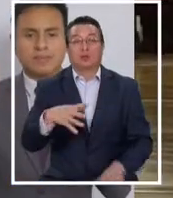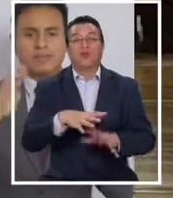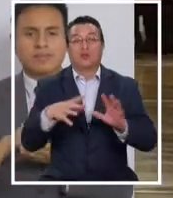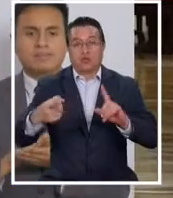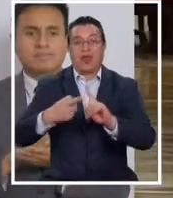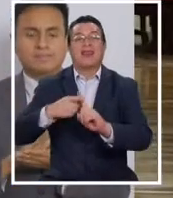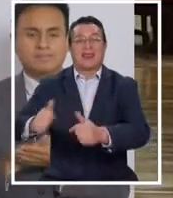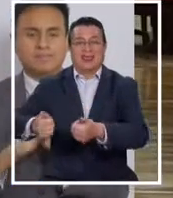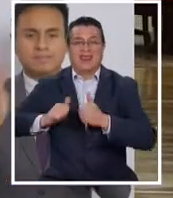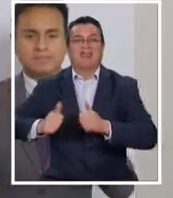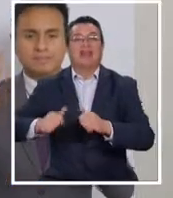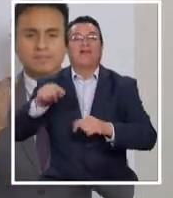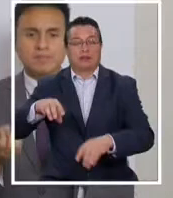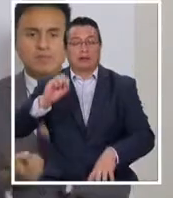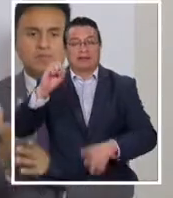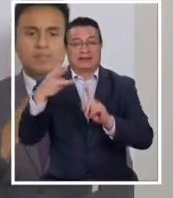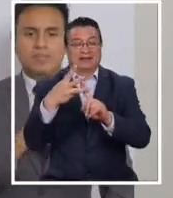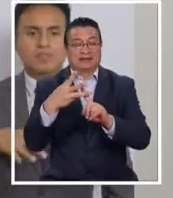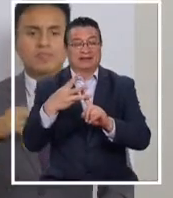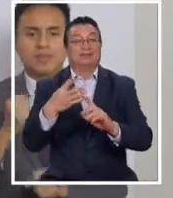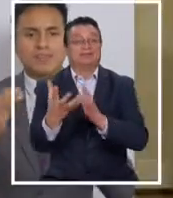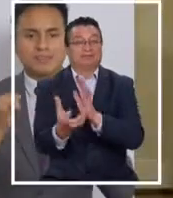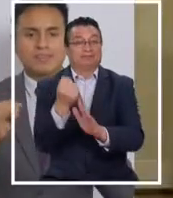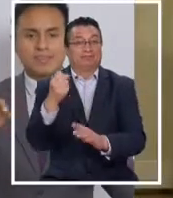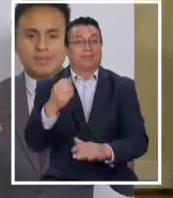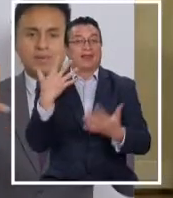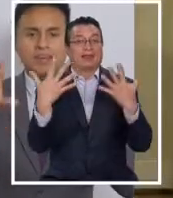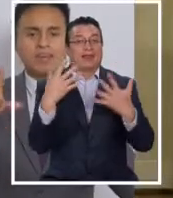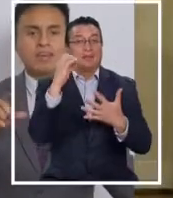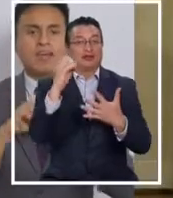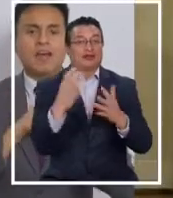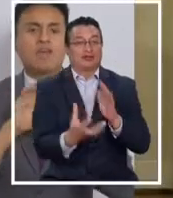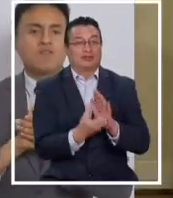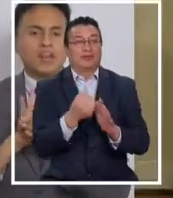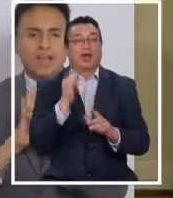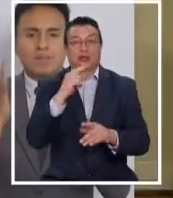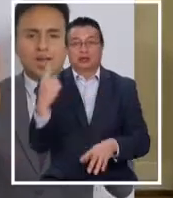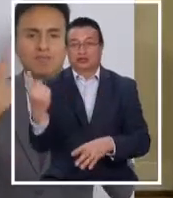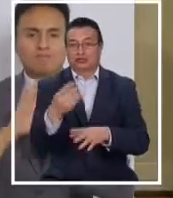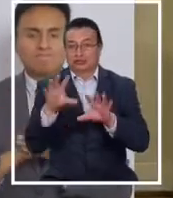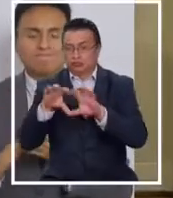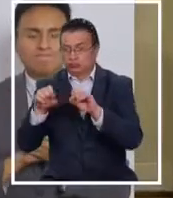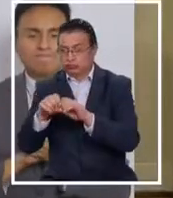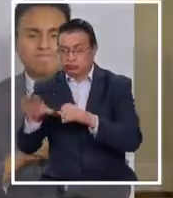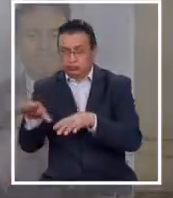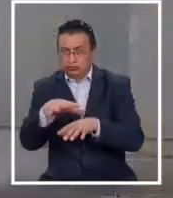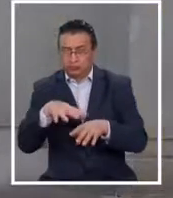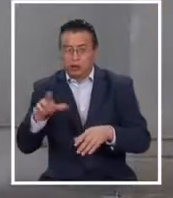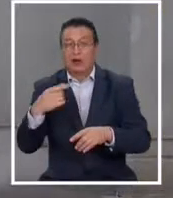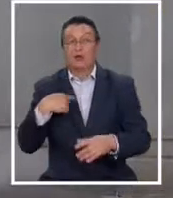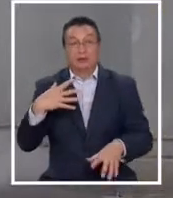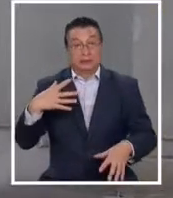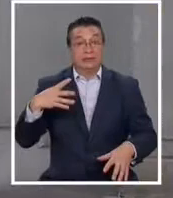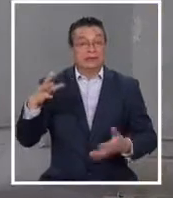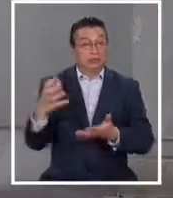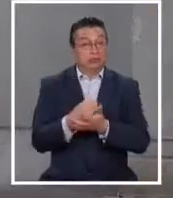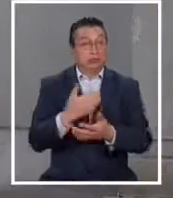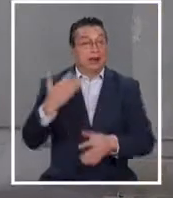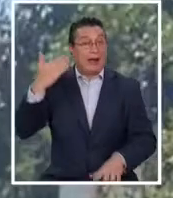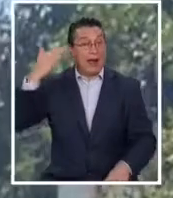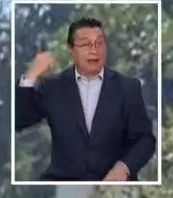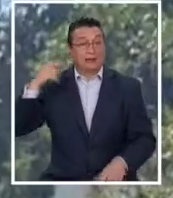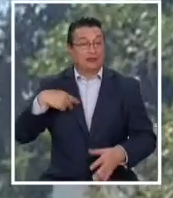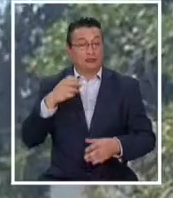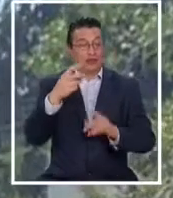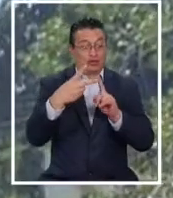desafío de abordar el tercer retiro del 10% y cuadrar a los parlamentarios del sector, algo que no se logró hacer con